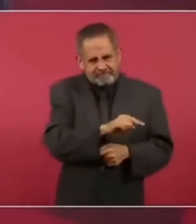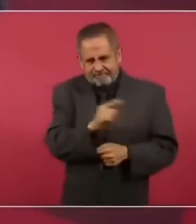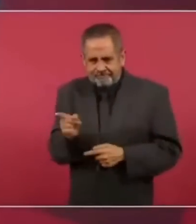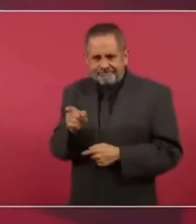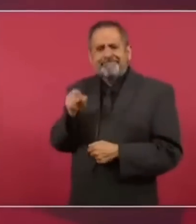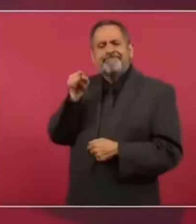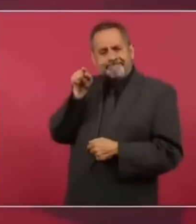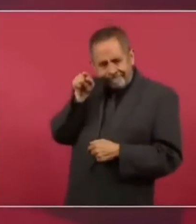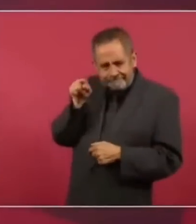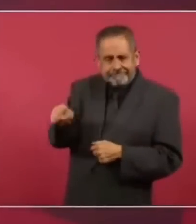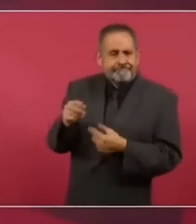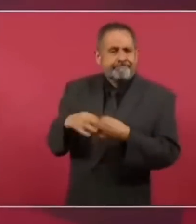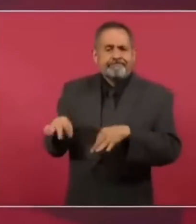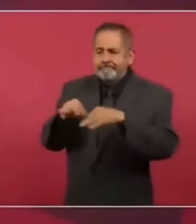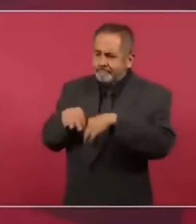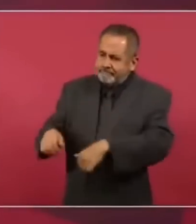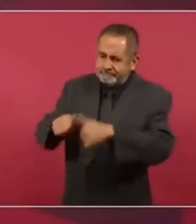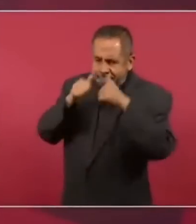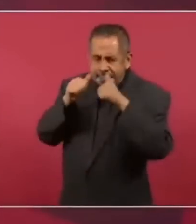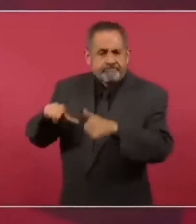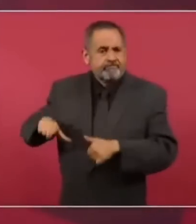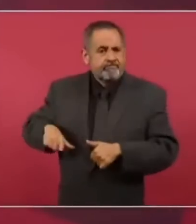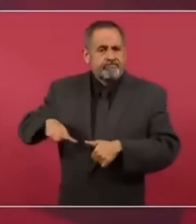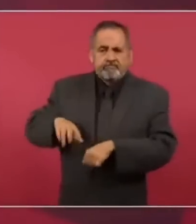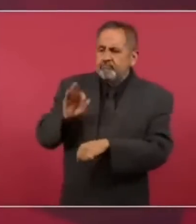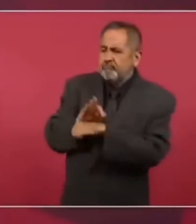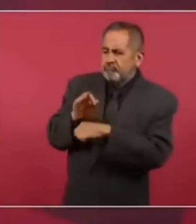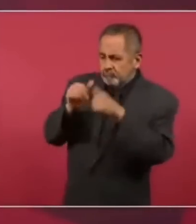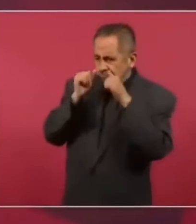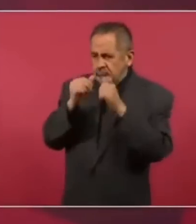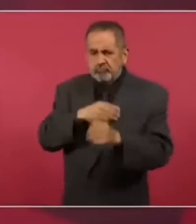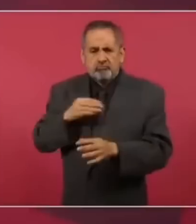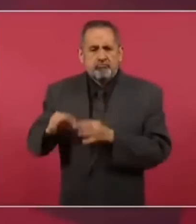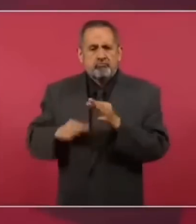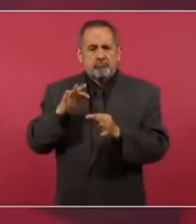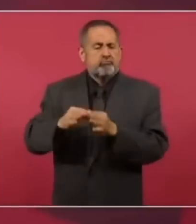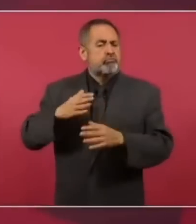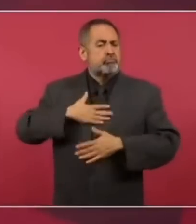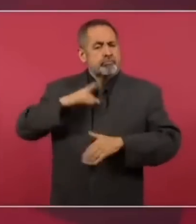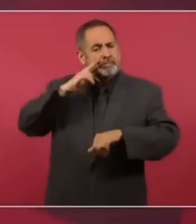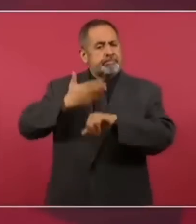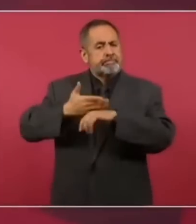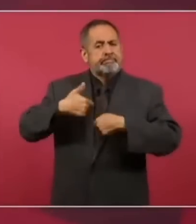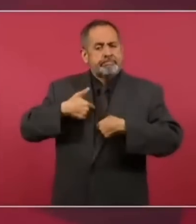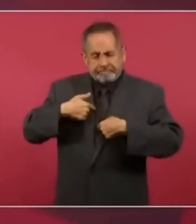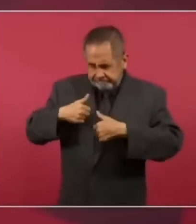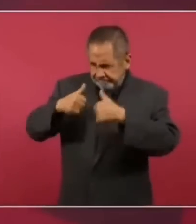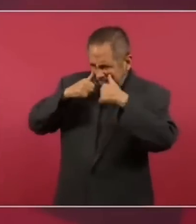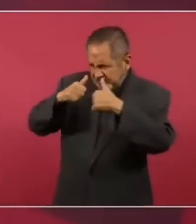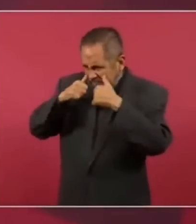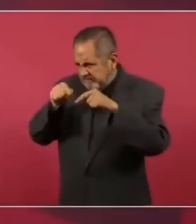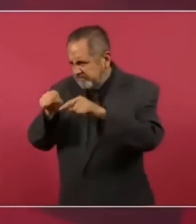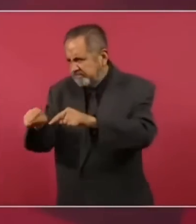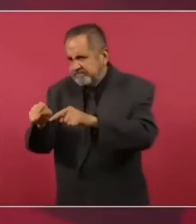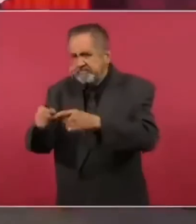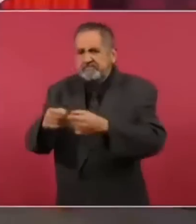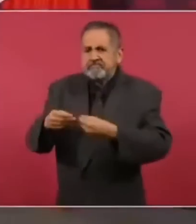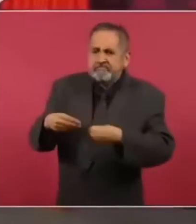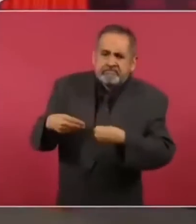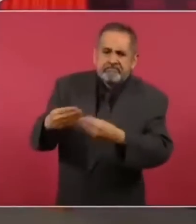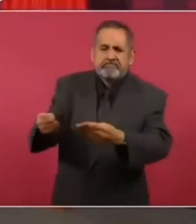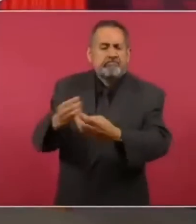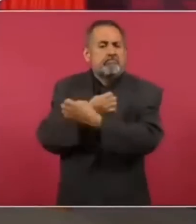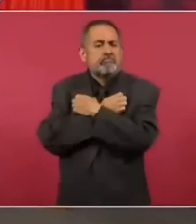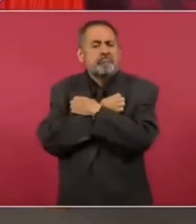que el Estado cumpla con su responsabilidad social de